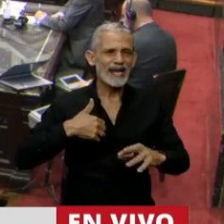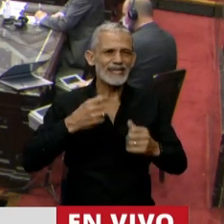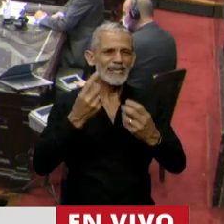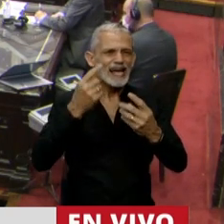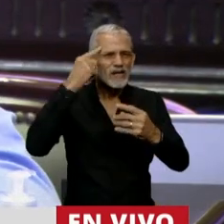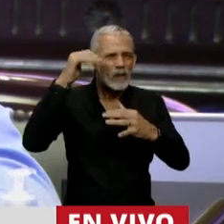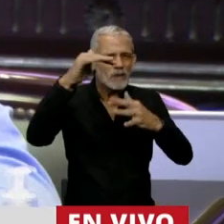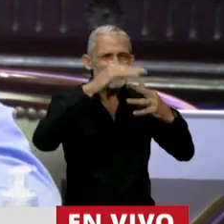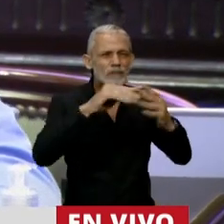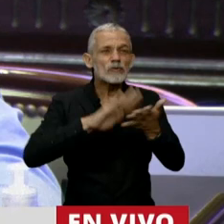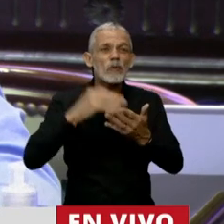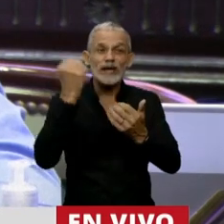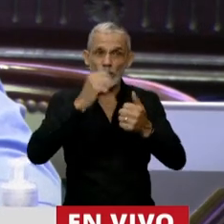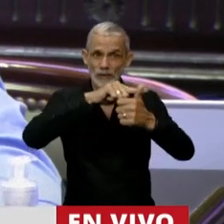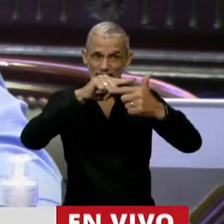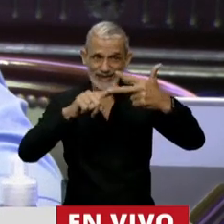pensamientos económicos.